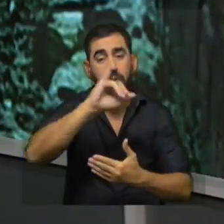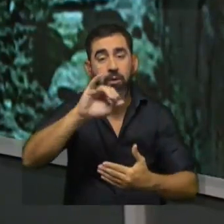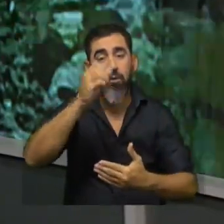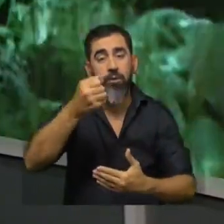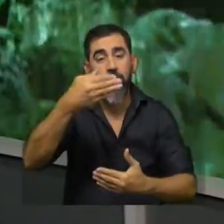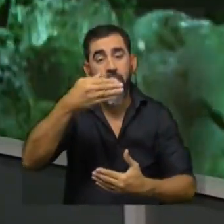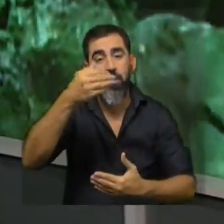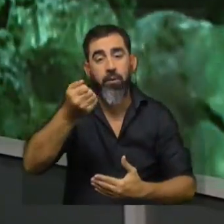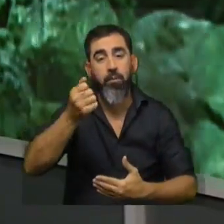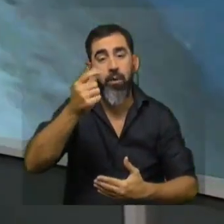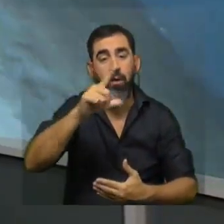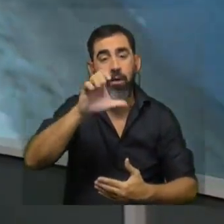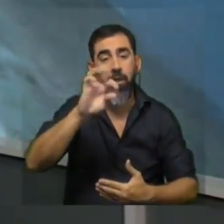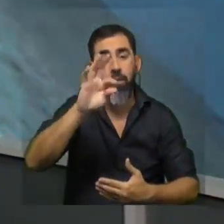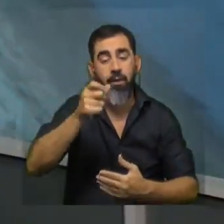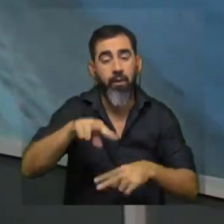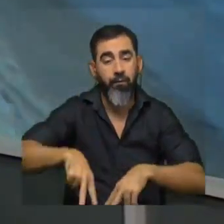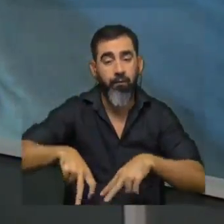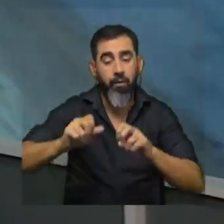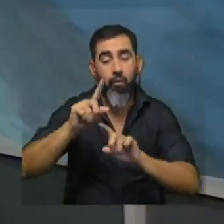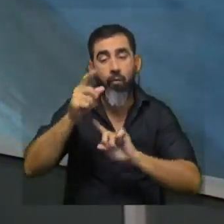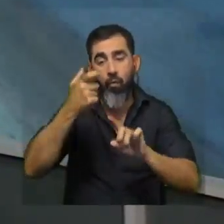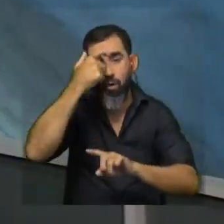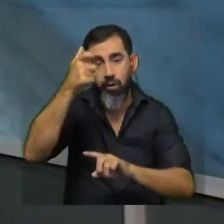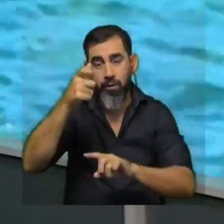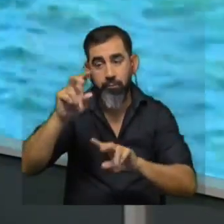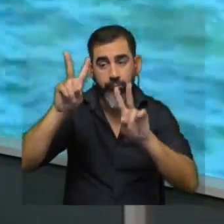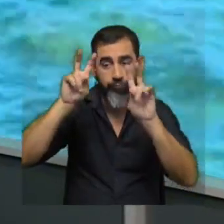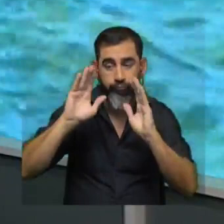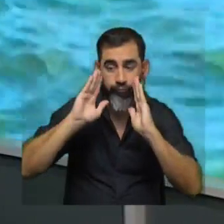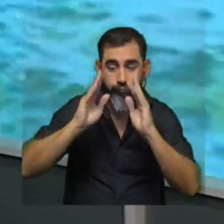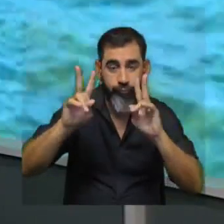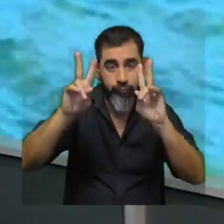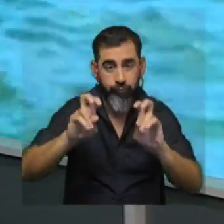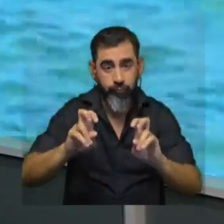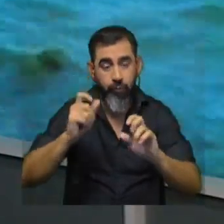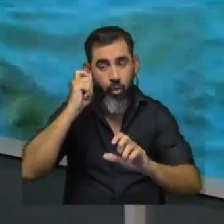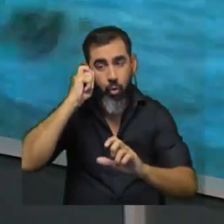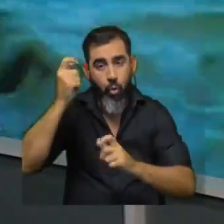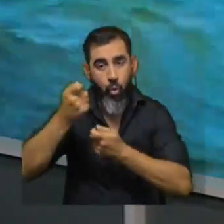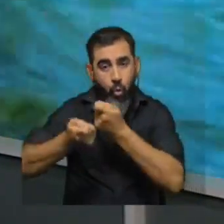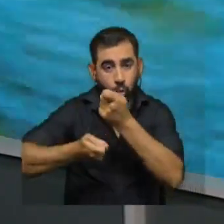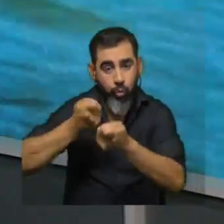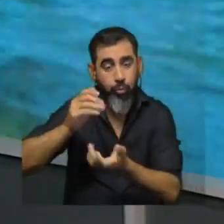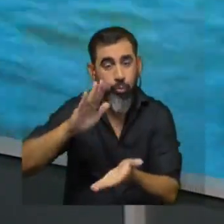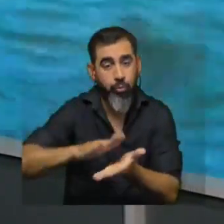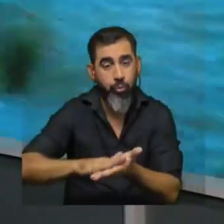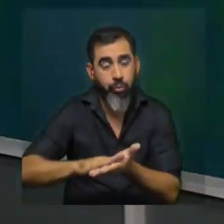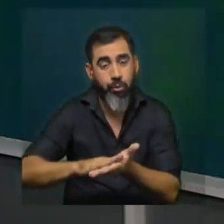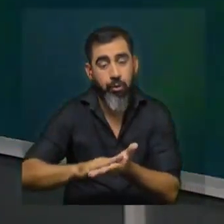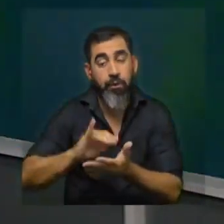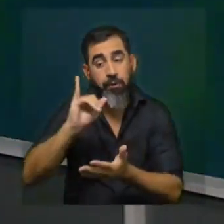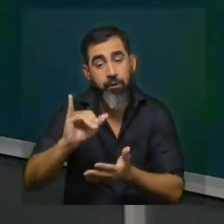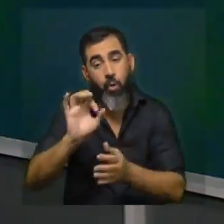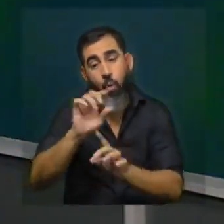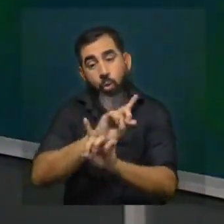investigador de Facultad de Ciencias, quien está trabajando y generando conocimiento sobre la presencia o no